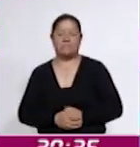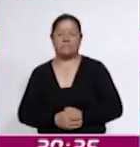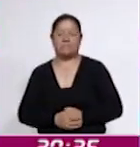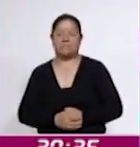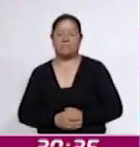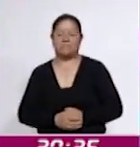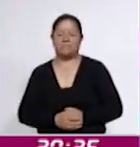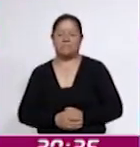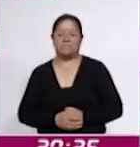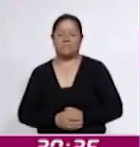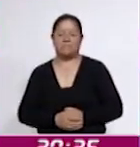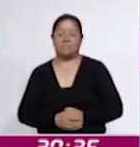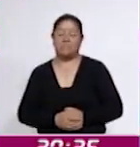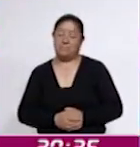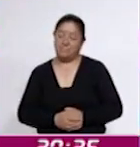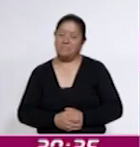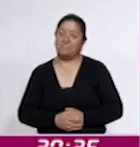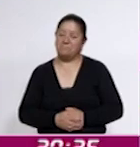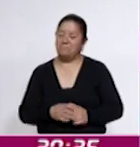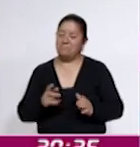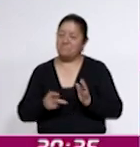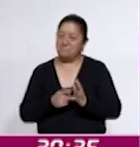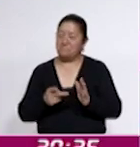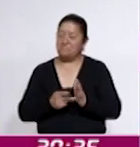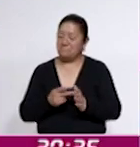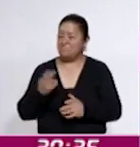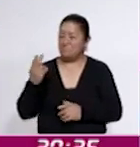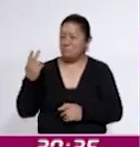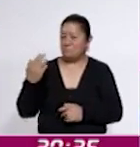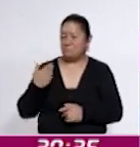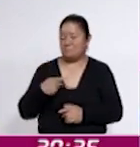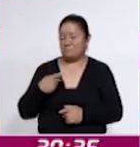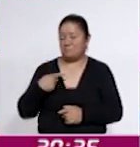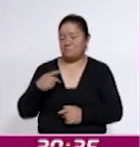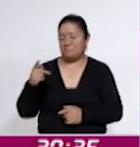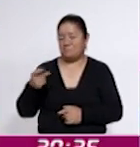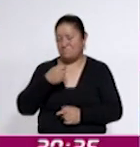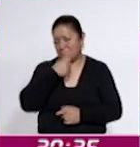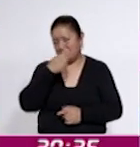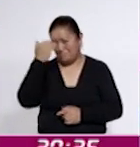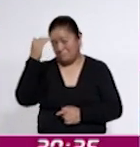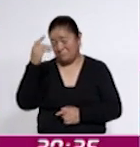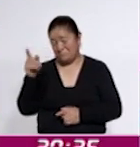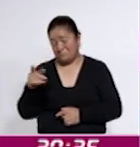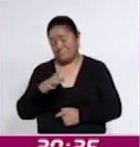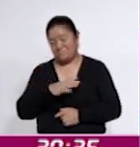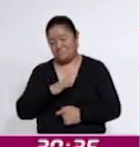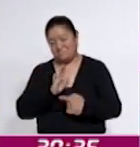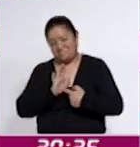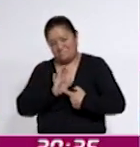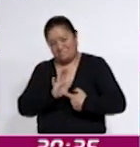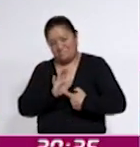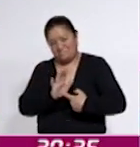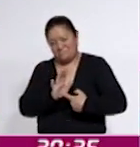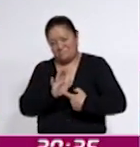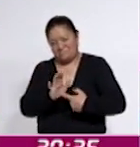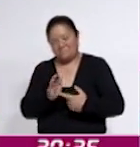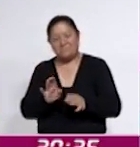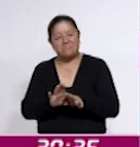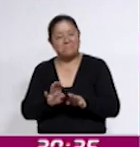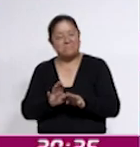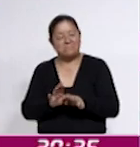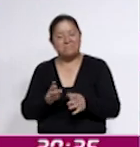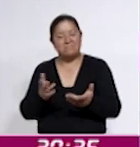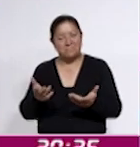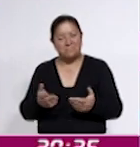Bien, a usted una vez más nuestros jubilados, nuestros adultos mayores nos ponen una muestra de cómo mantener